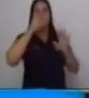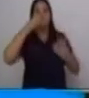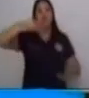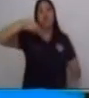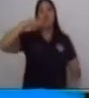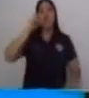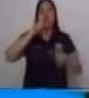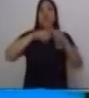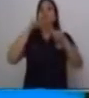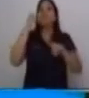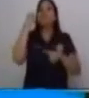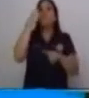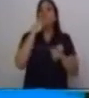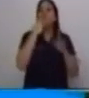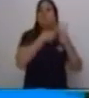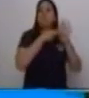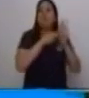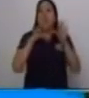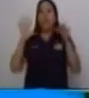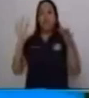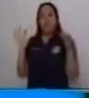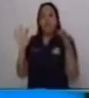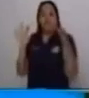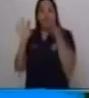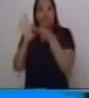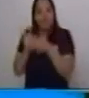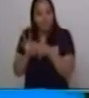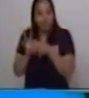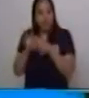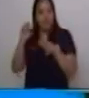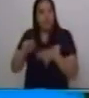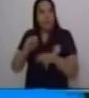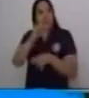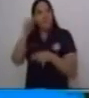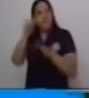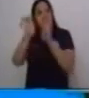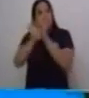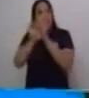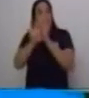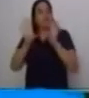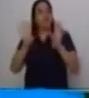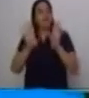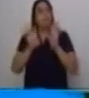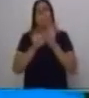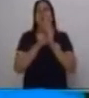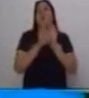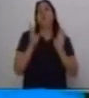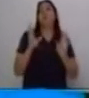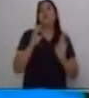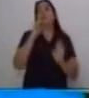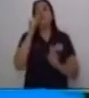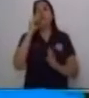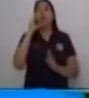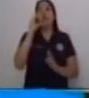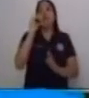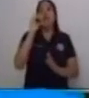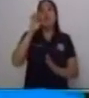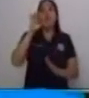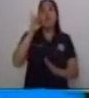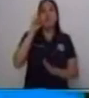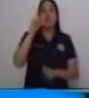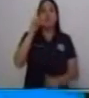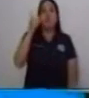luego vamos a escribir un ejemplo tenemos las oraciones copulativas las oraciones